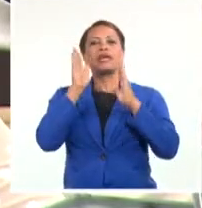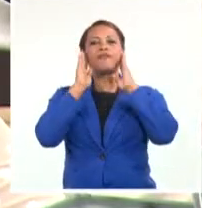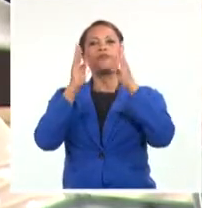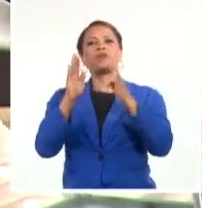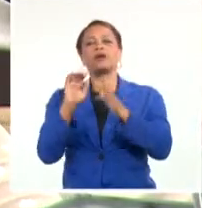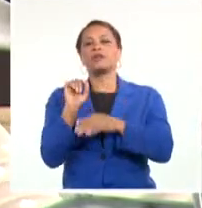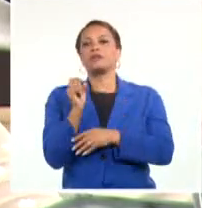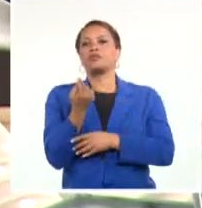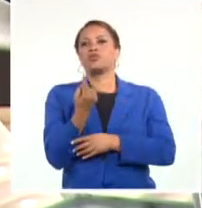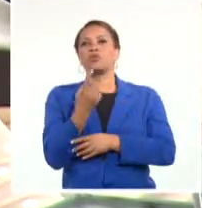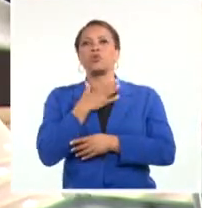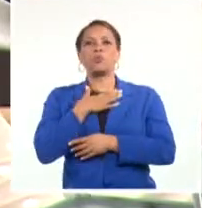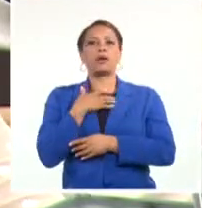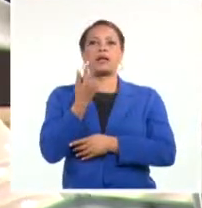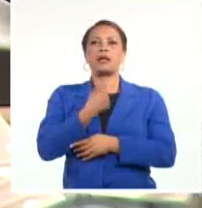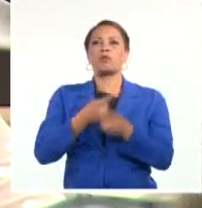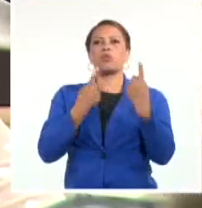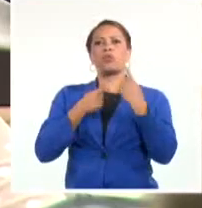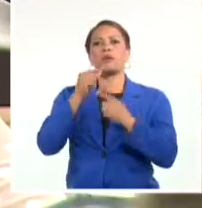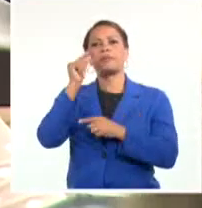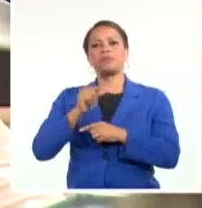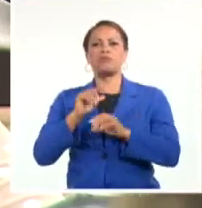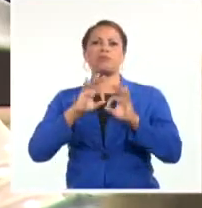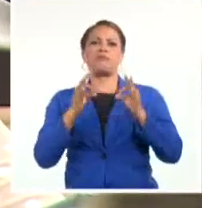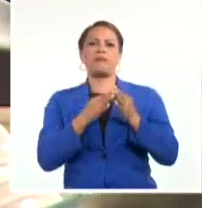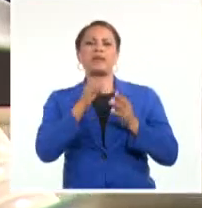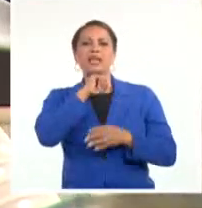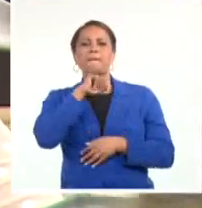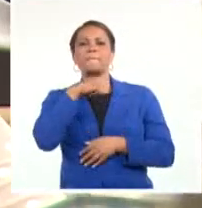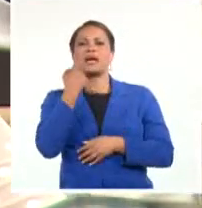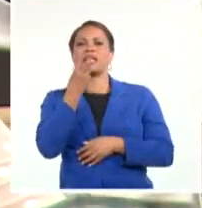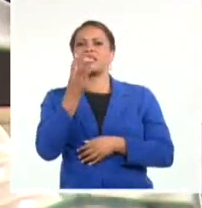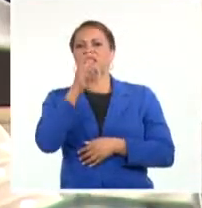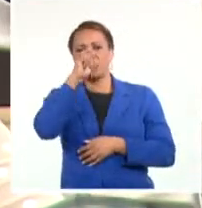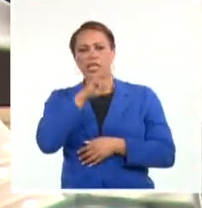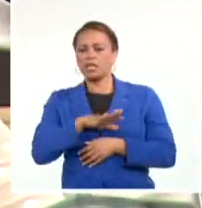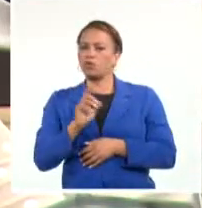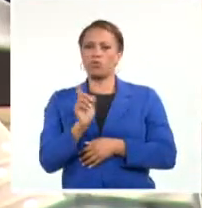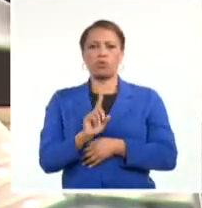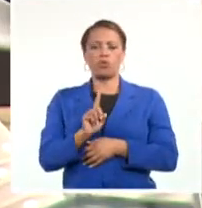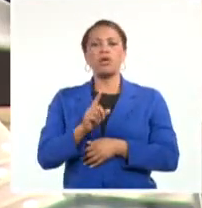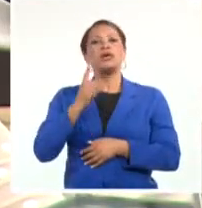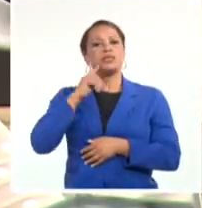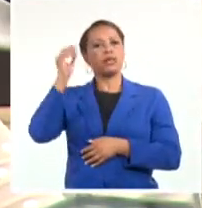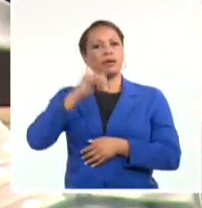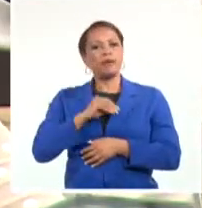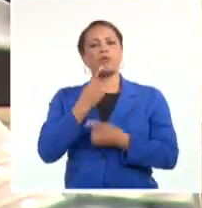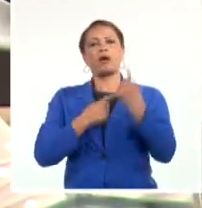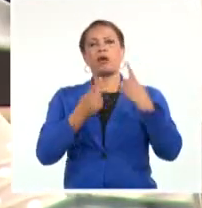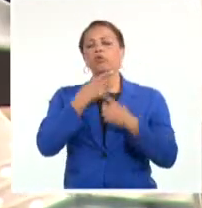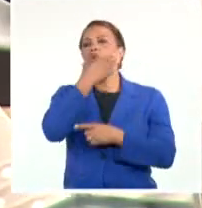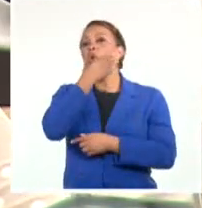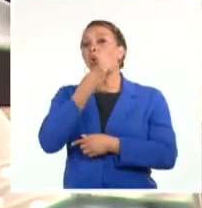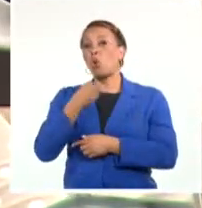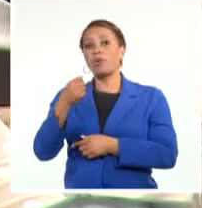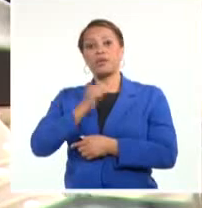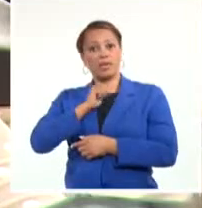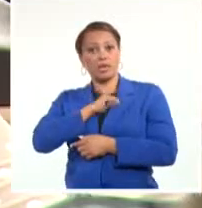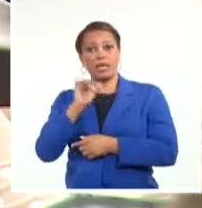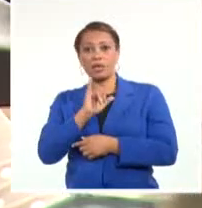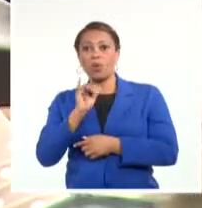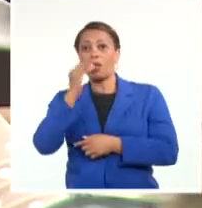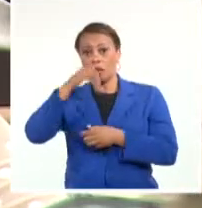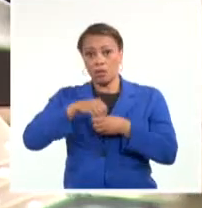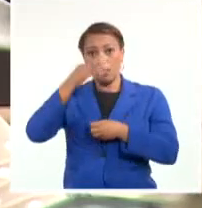ser solo para aquellas familias que ya tienen muchos hijos, sino que estamos pensando en que hay muchos jóvenes que sí quieren estar en